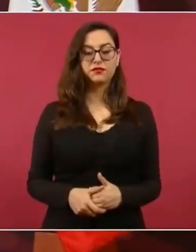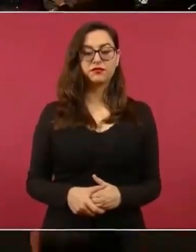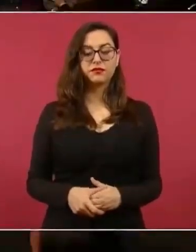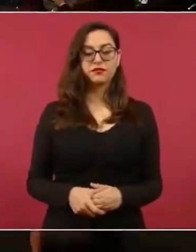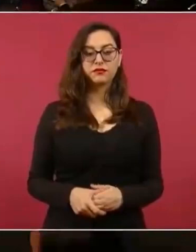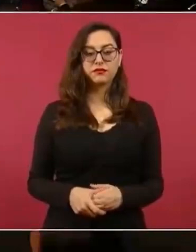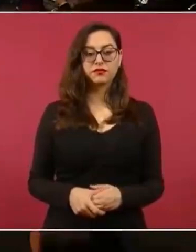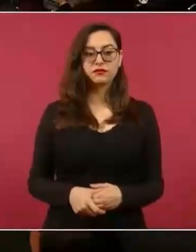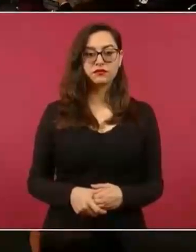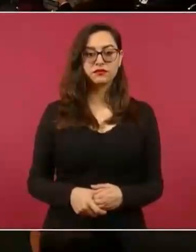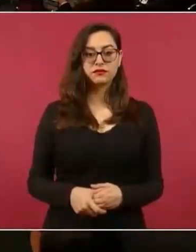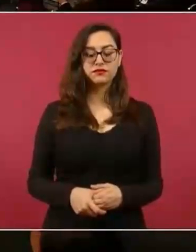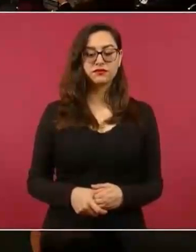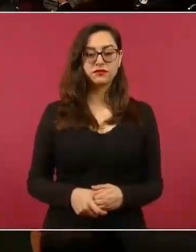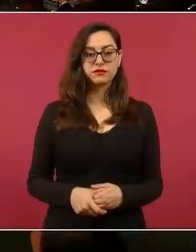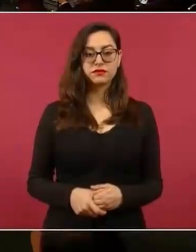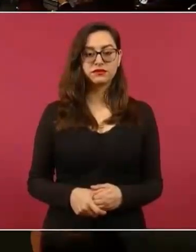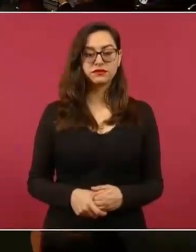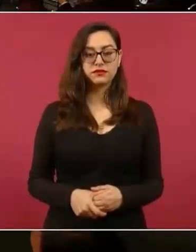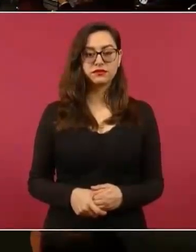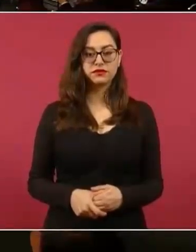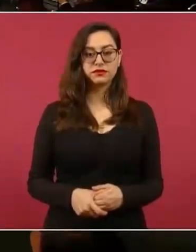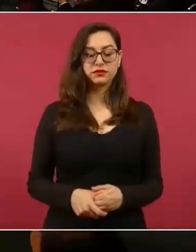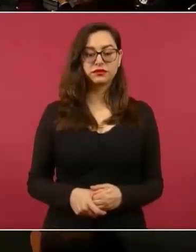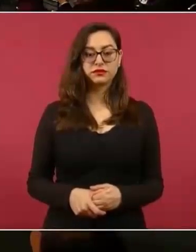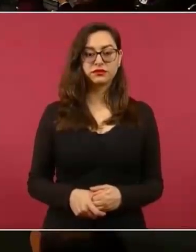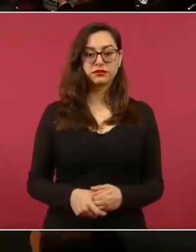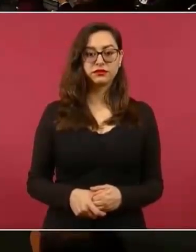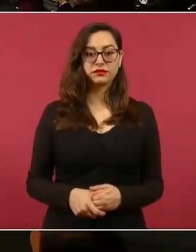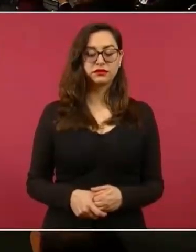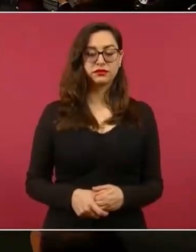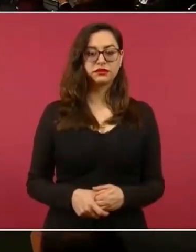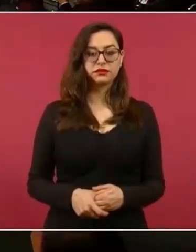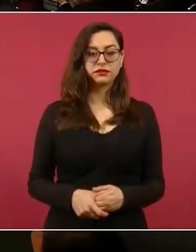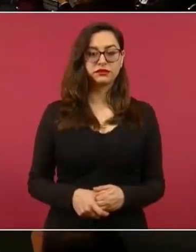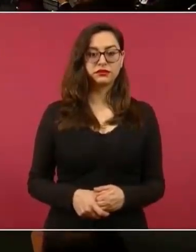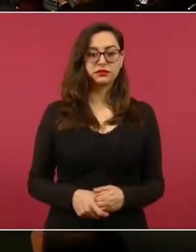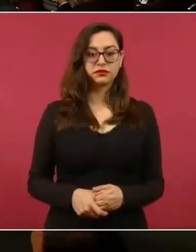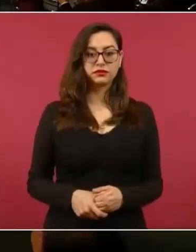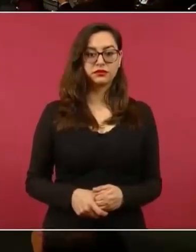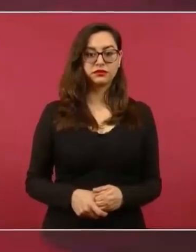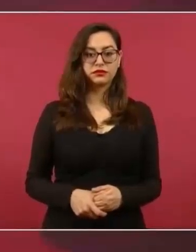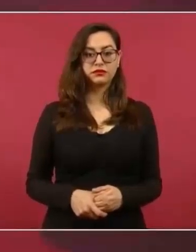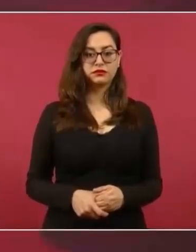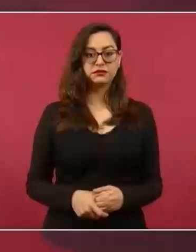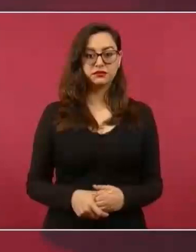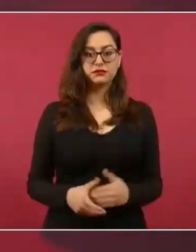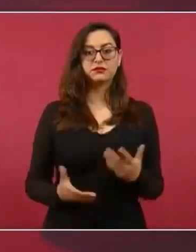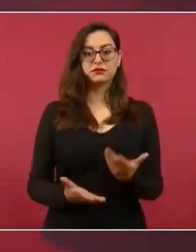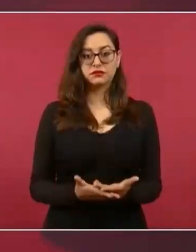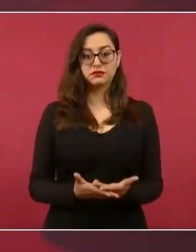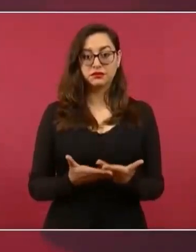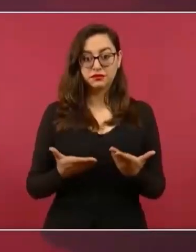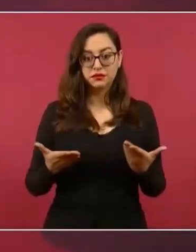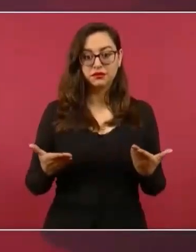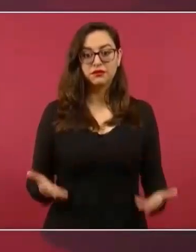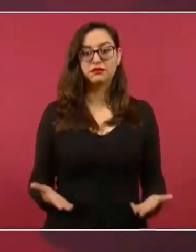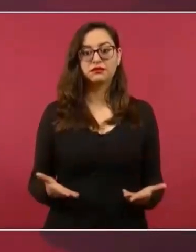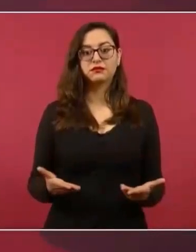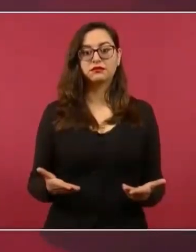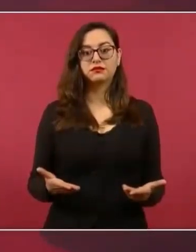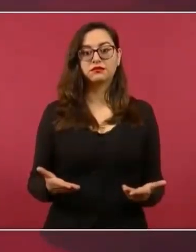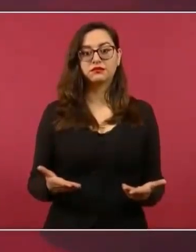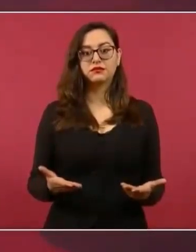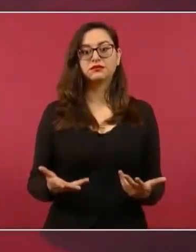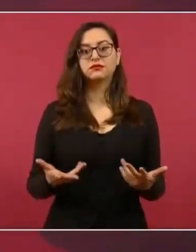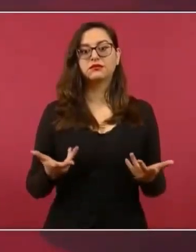Y ahora, pues estamos aplicando una política distinta a la